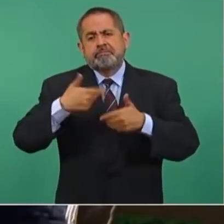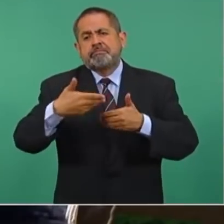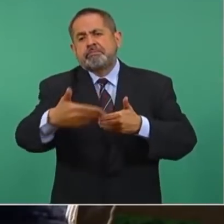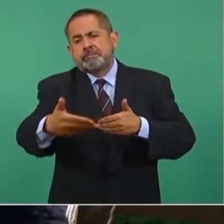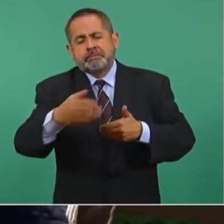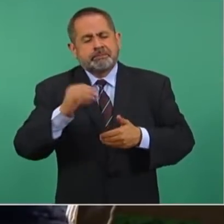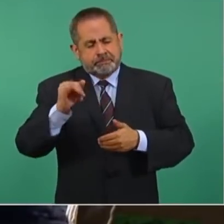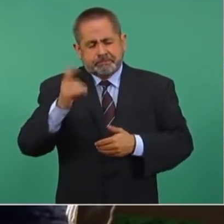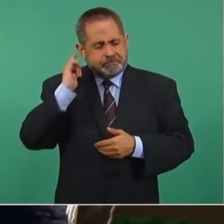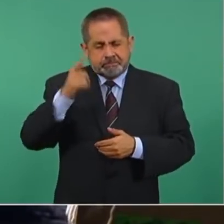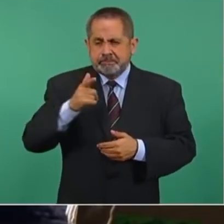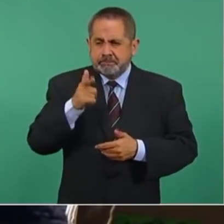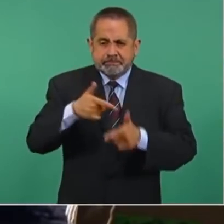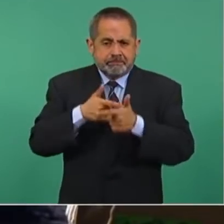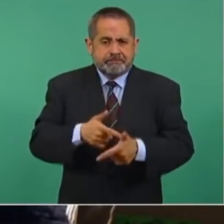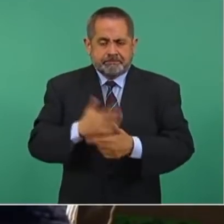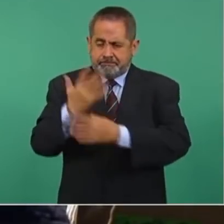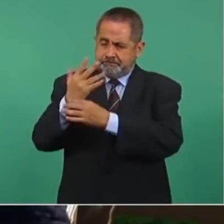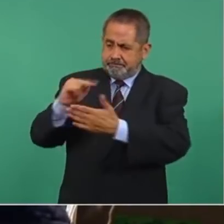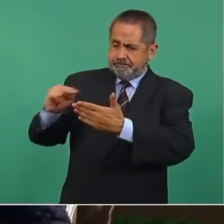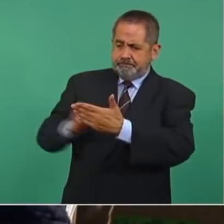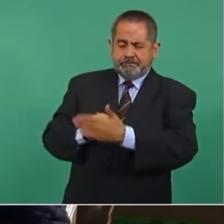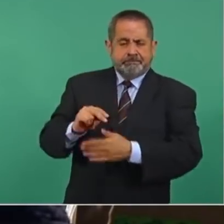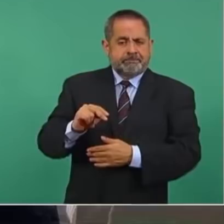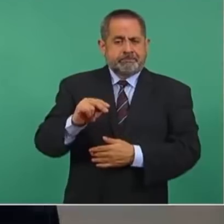atentamente y firma el señor presidente Joe Biden.